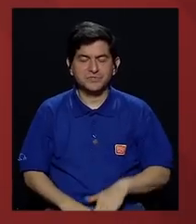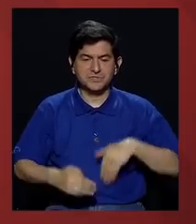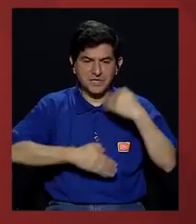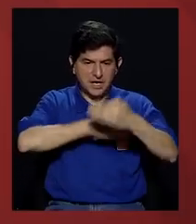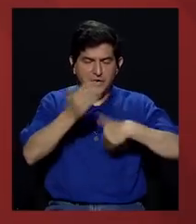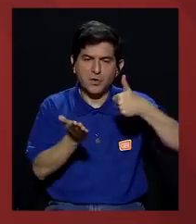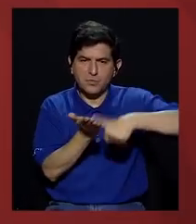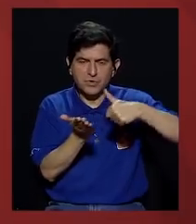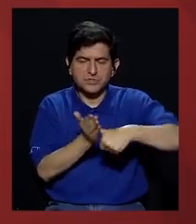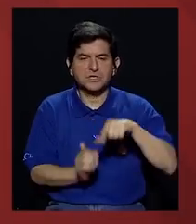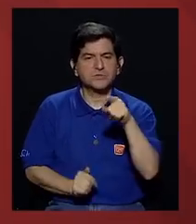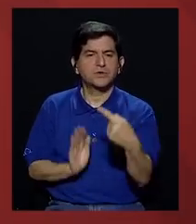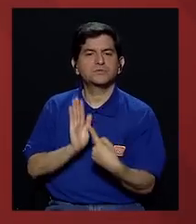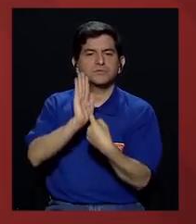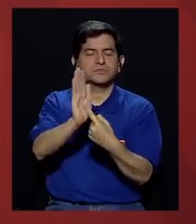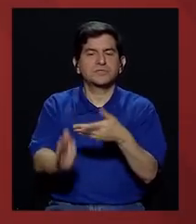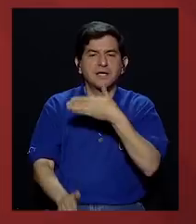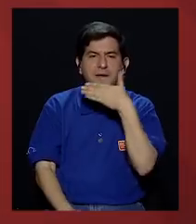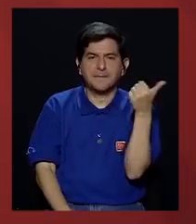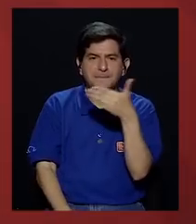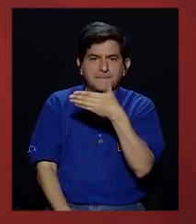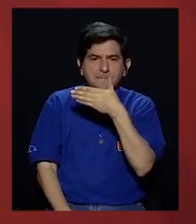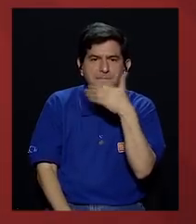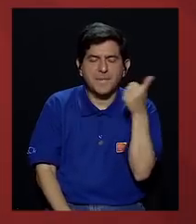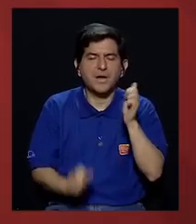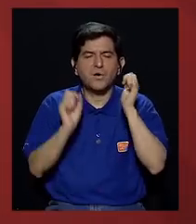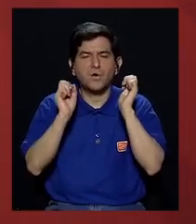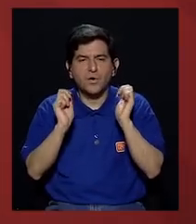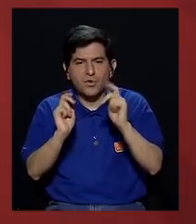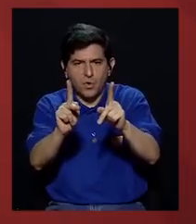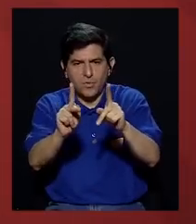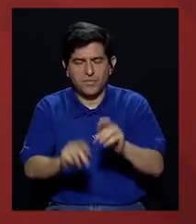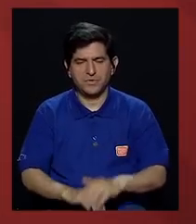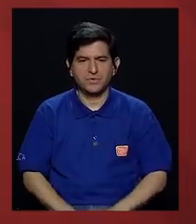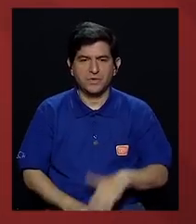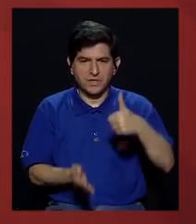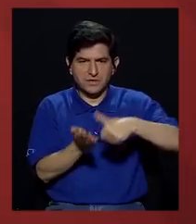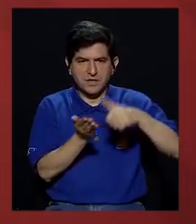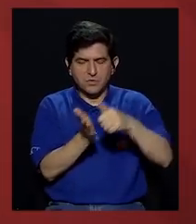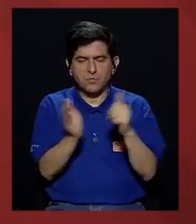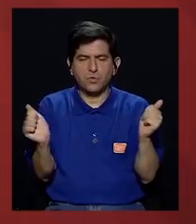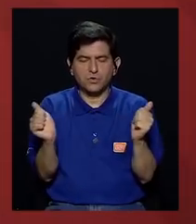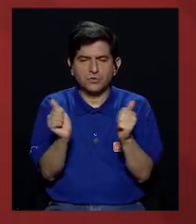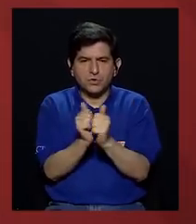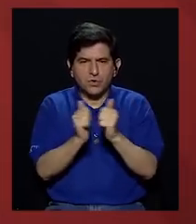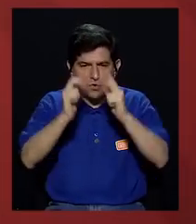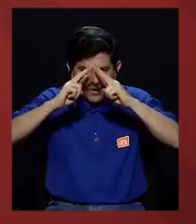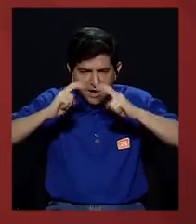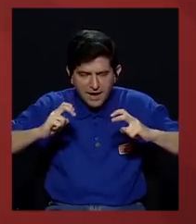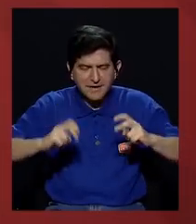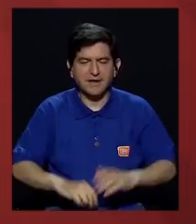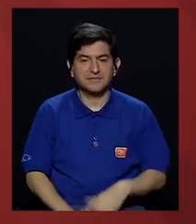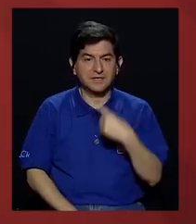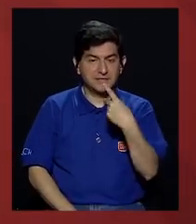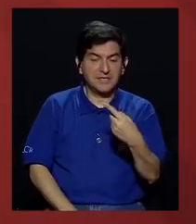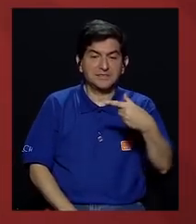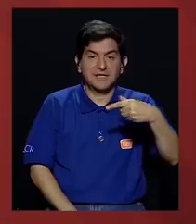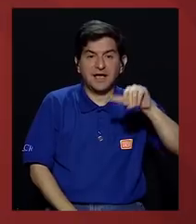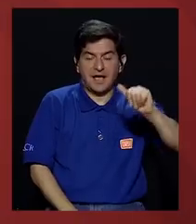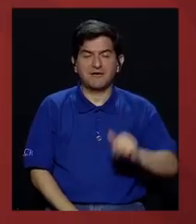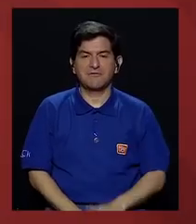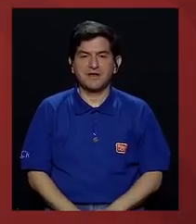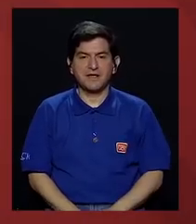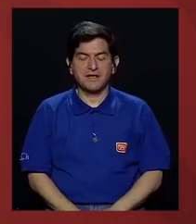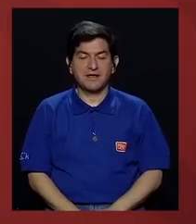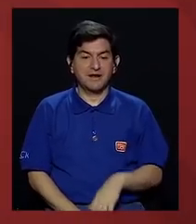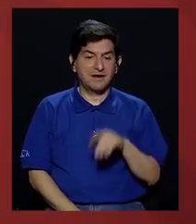este proceso electoral para llevarle a usted las mejores posibilidades de un voto crítico que según Gabriela de algún modo